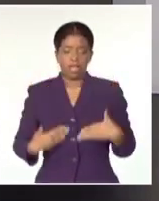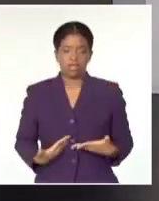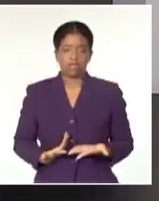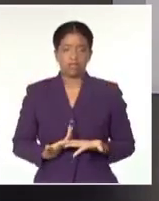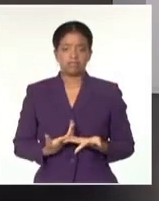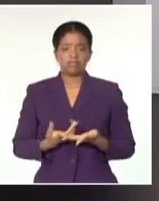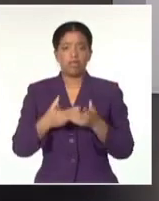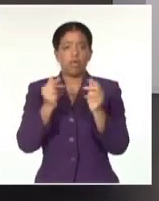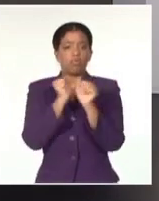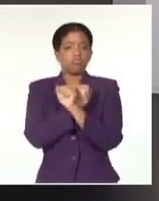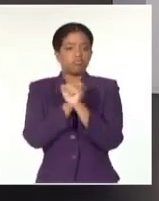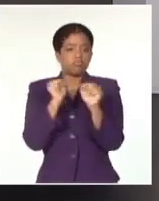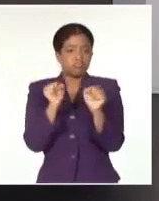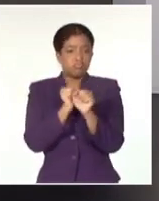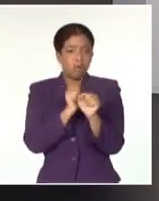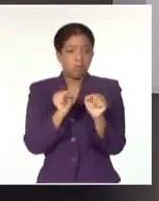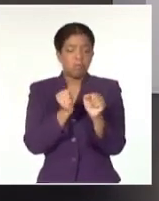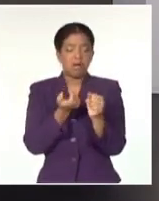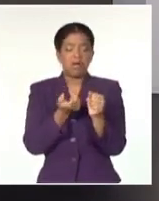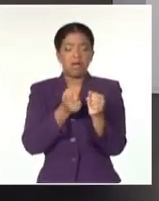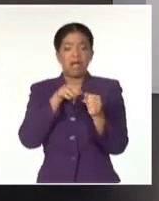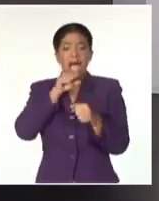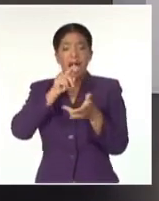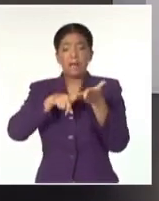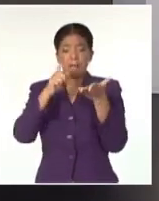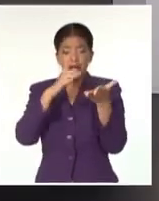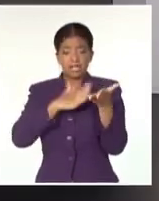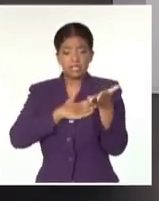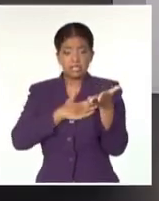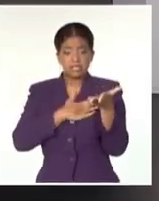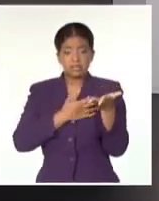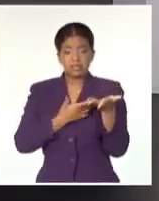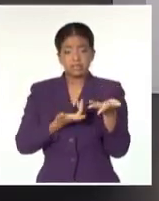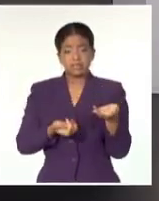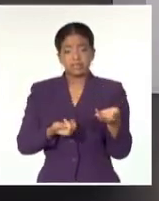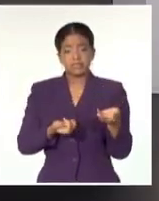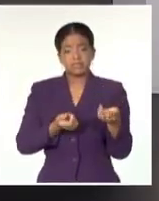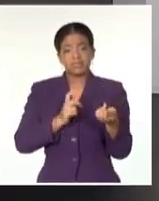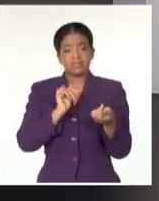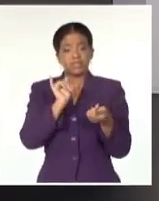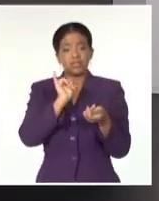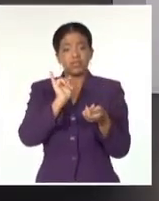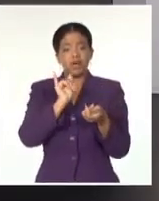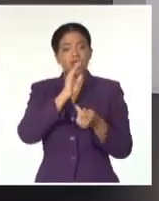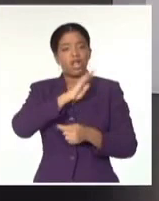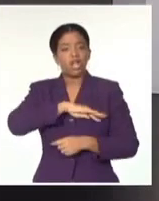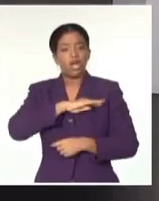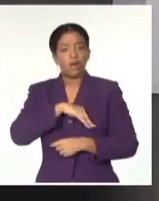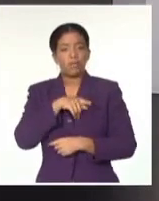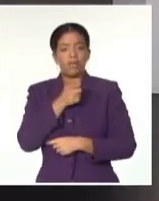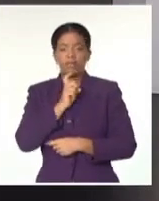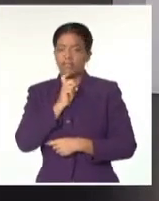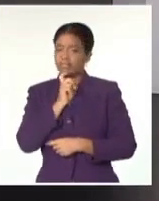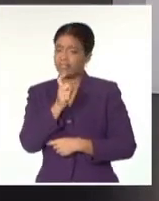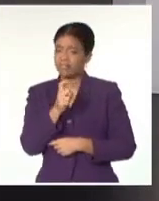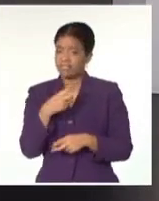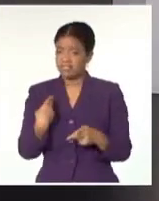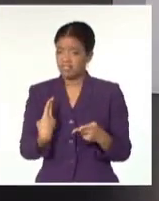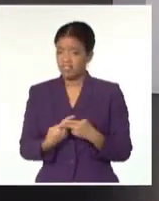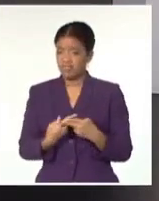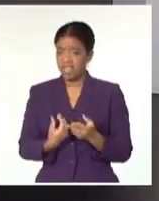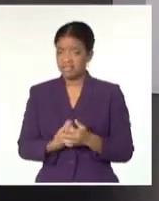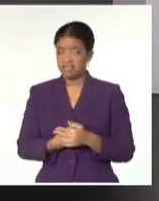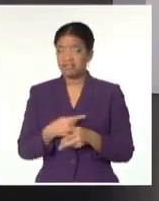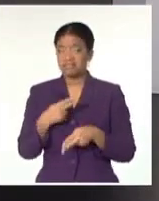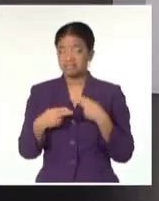hablando de métodos pacíficos. Un lobo aparentando ser oveja, pero es muy difícil creerle. Y lo está haciendo